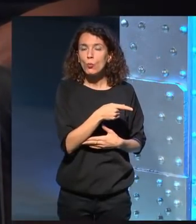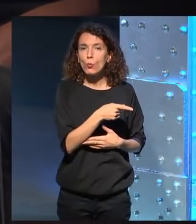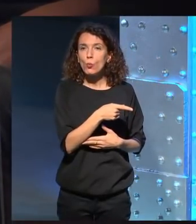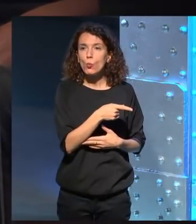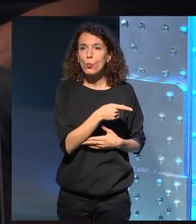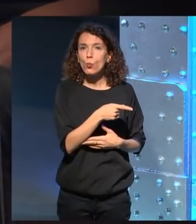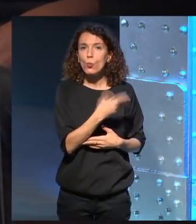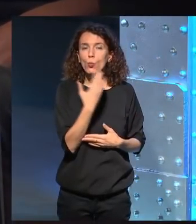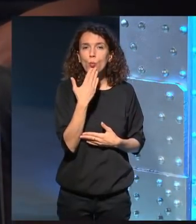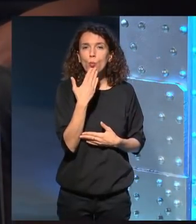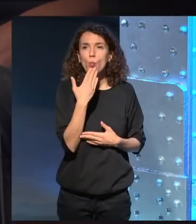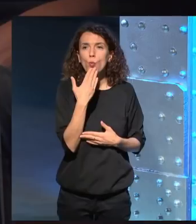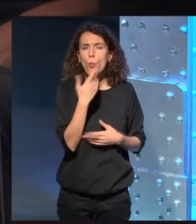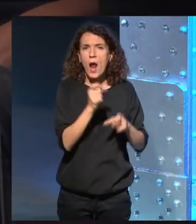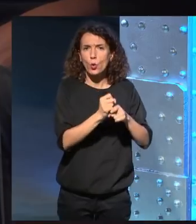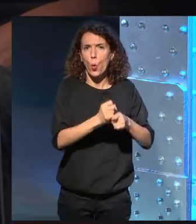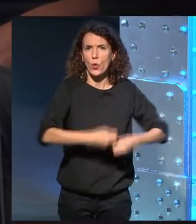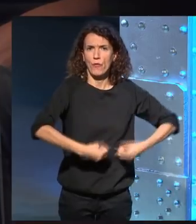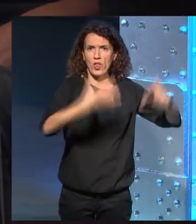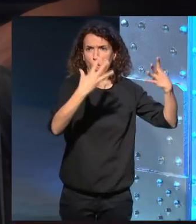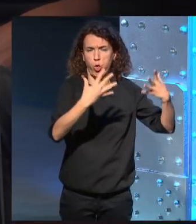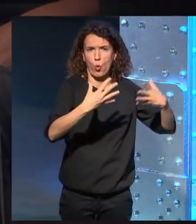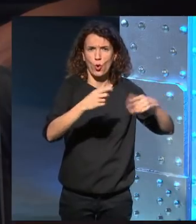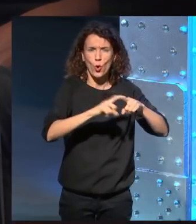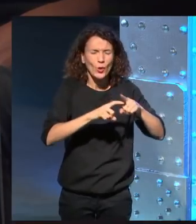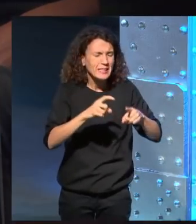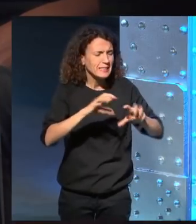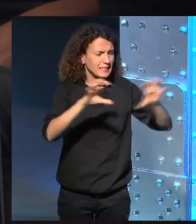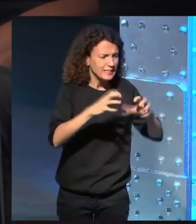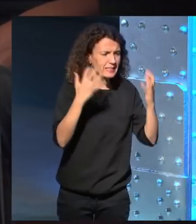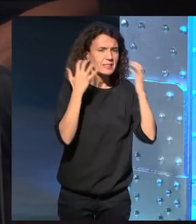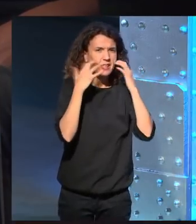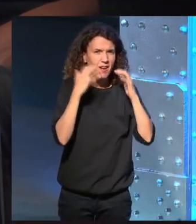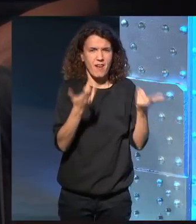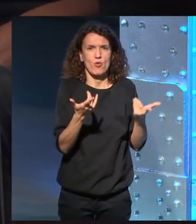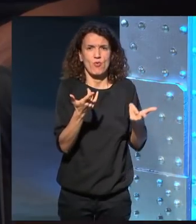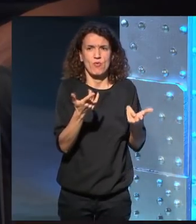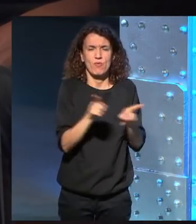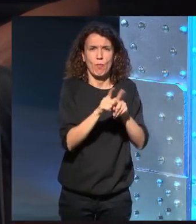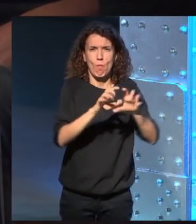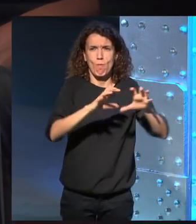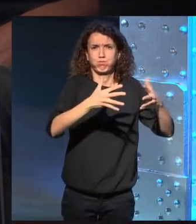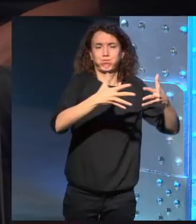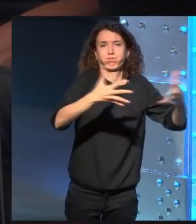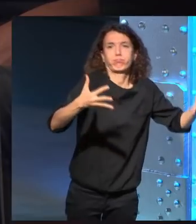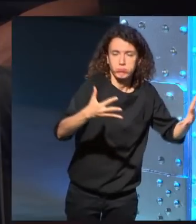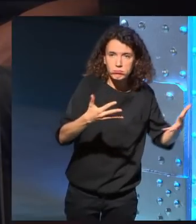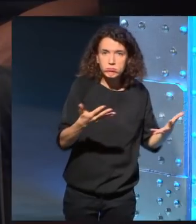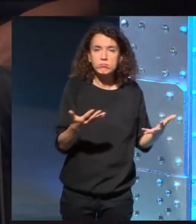una mole gótica rarísima sin revestimientos sin las torres superiores